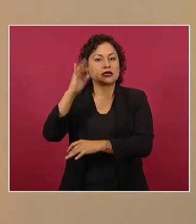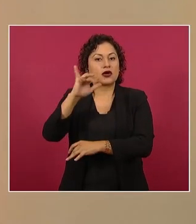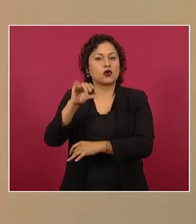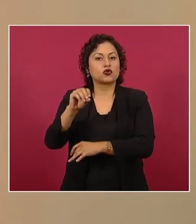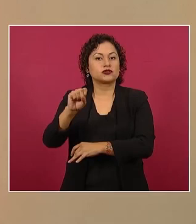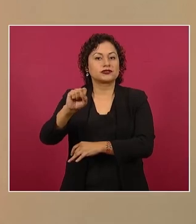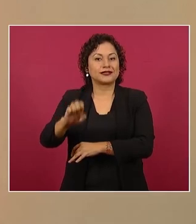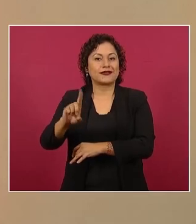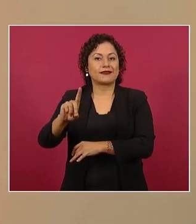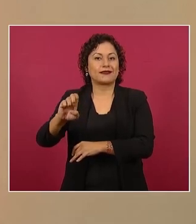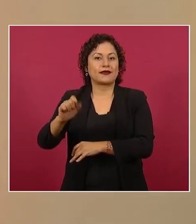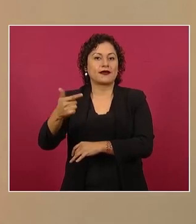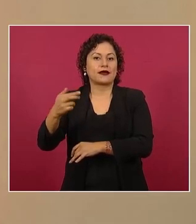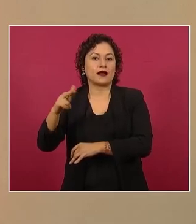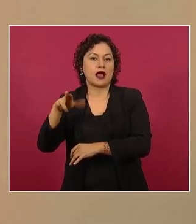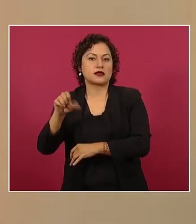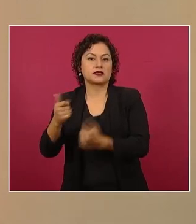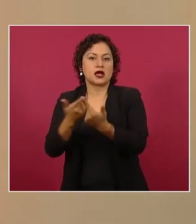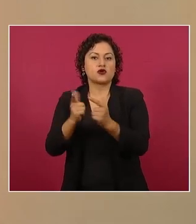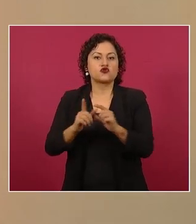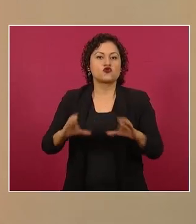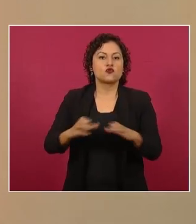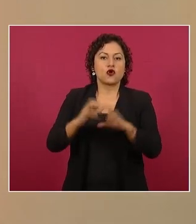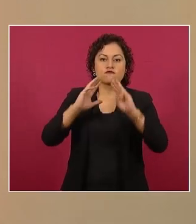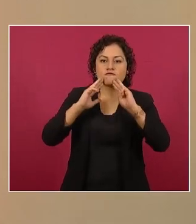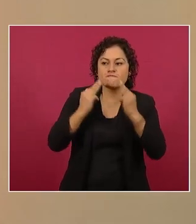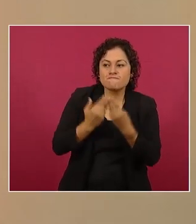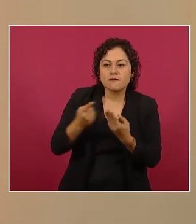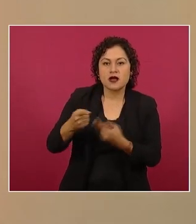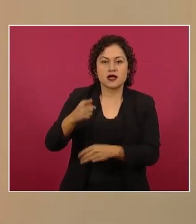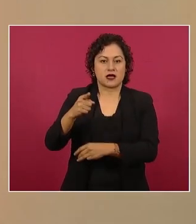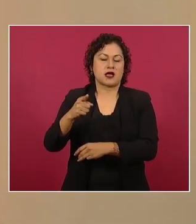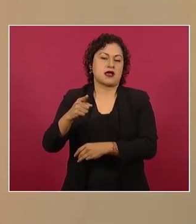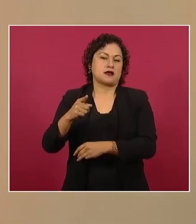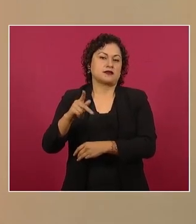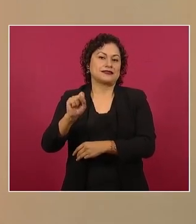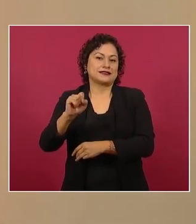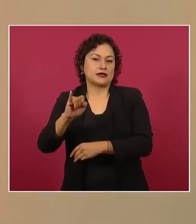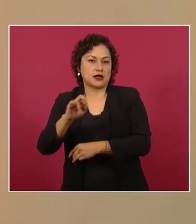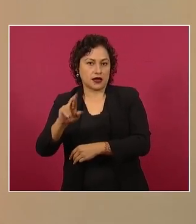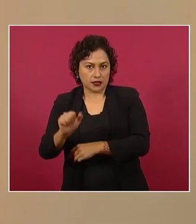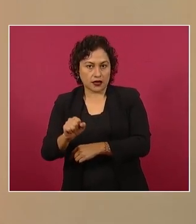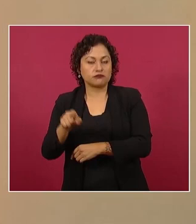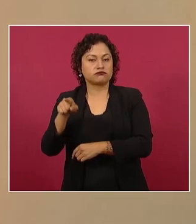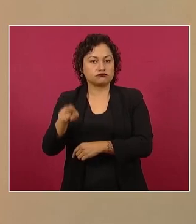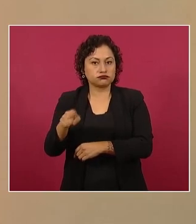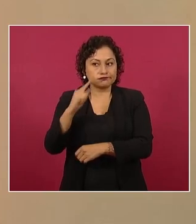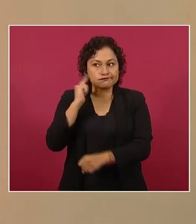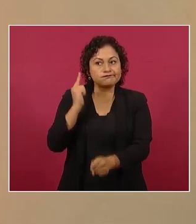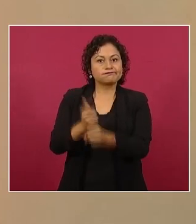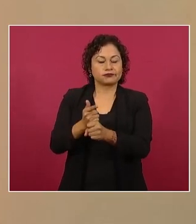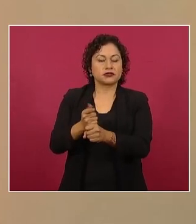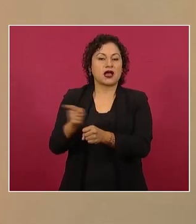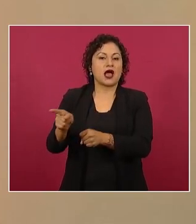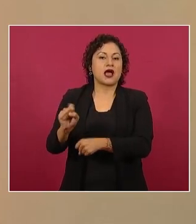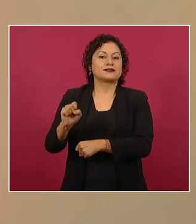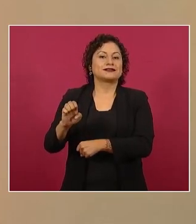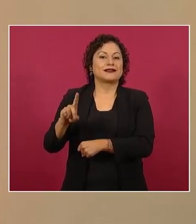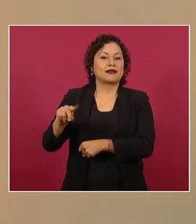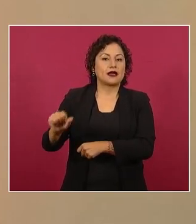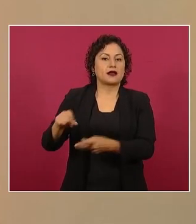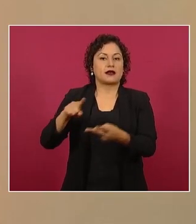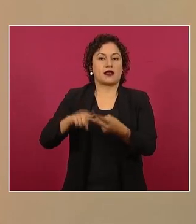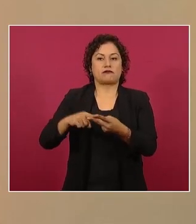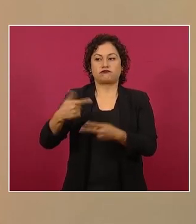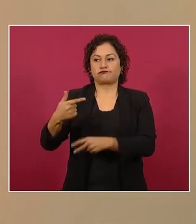Pájaro Sierra. A partir de este evento ha habido un despliegue permanente de la Secretaría de Defensa Nacional y de la Guardia